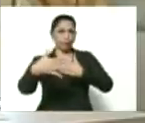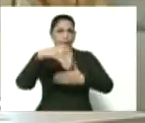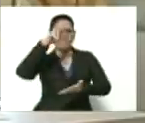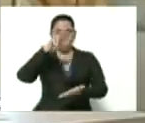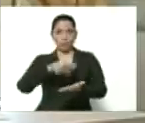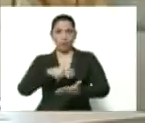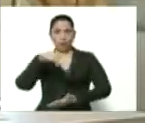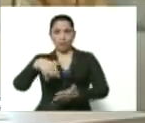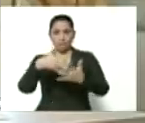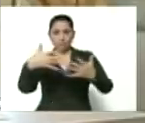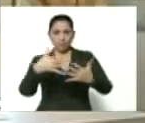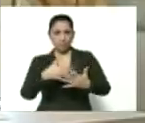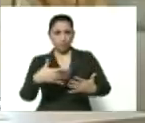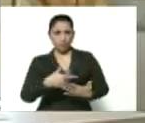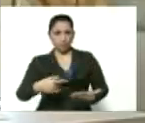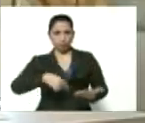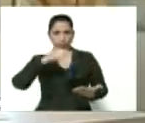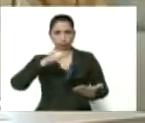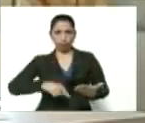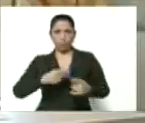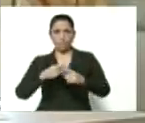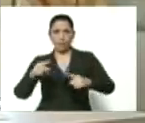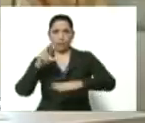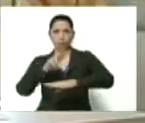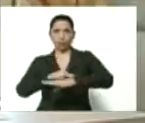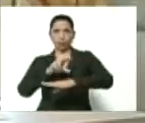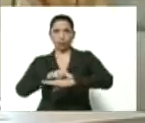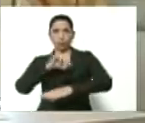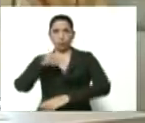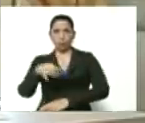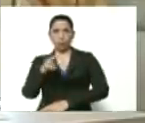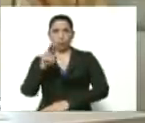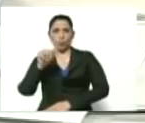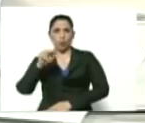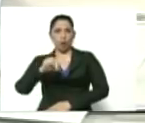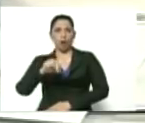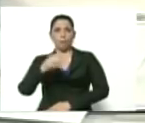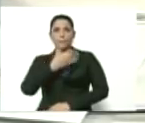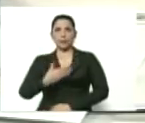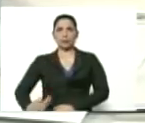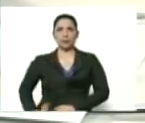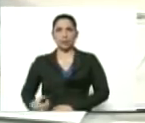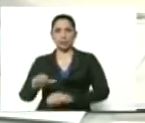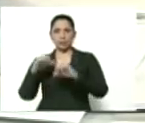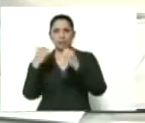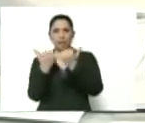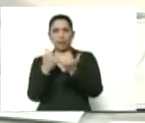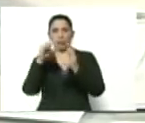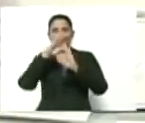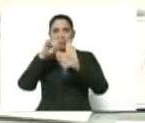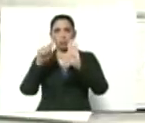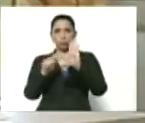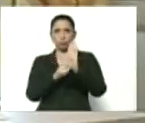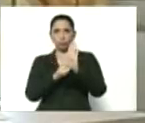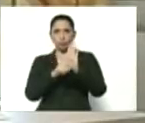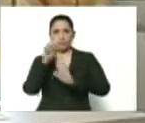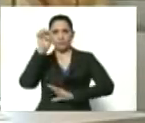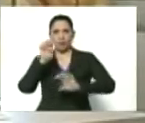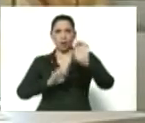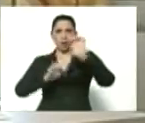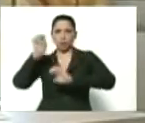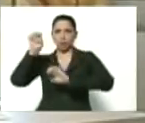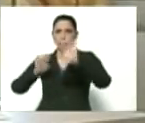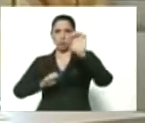para el doctor Juan José Mendoza, presidente de la sala constitucional. Evalúe